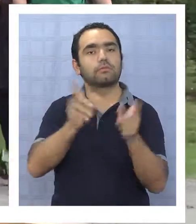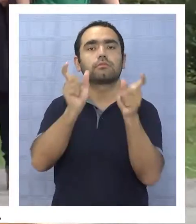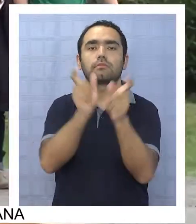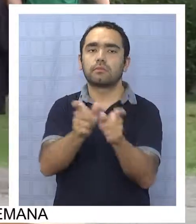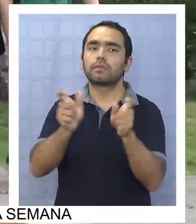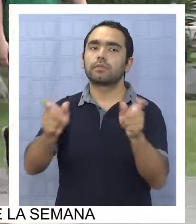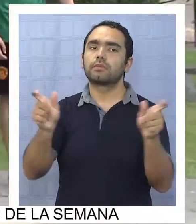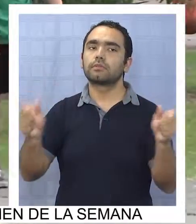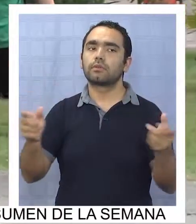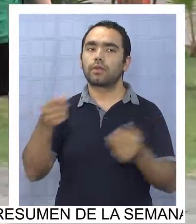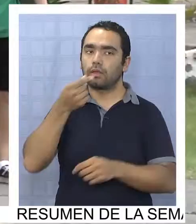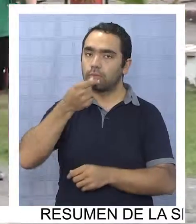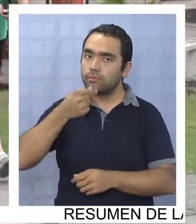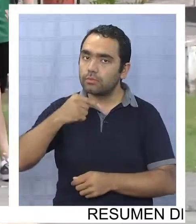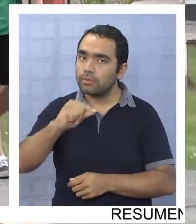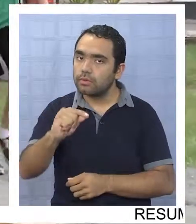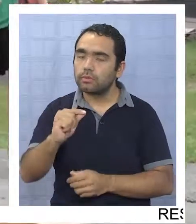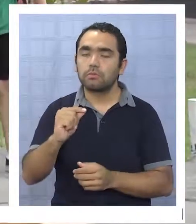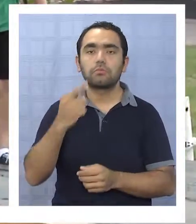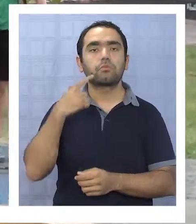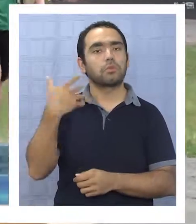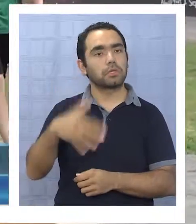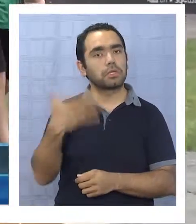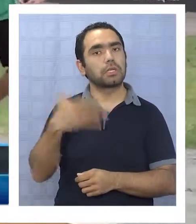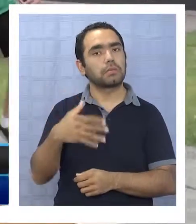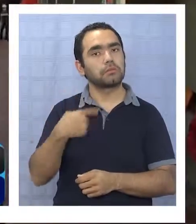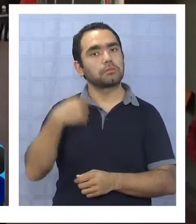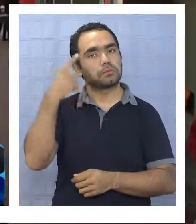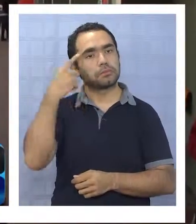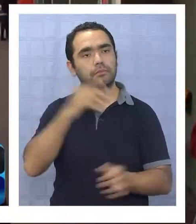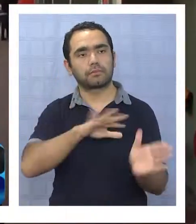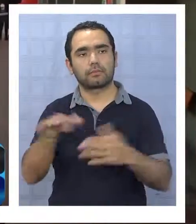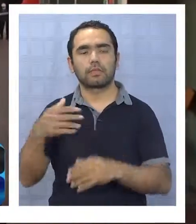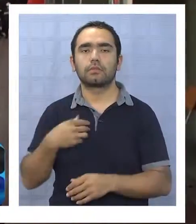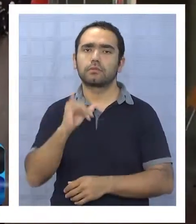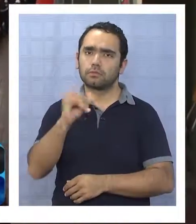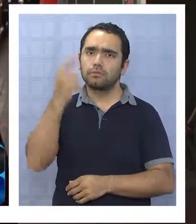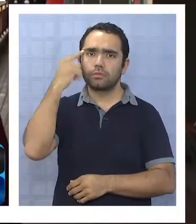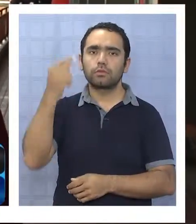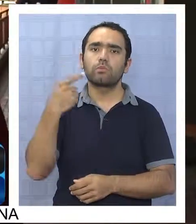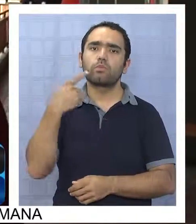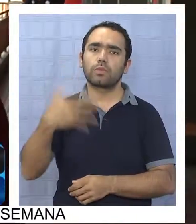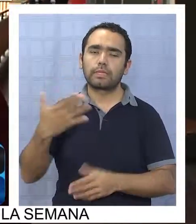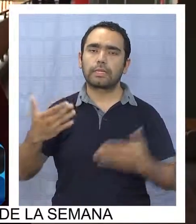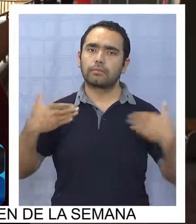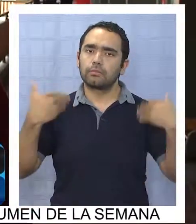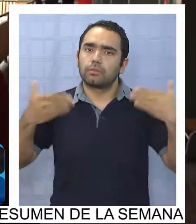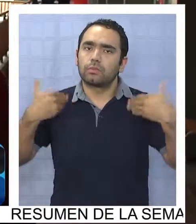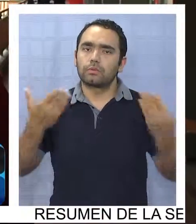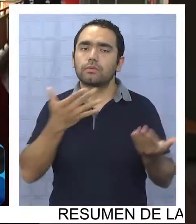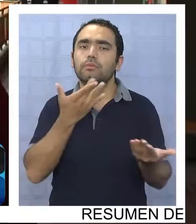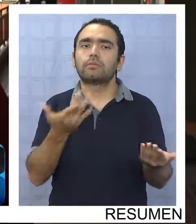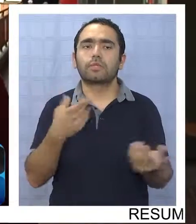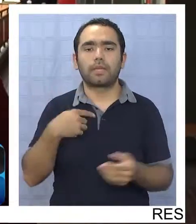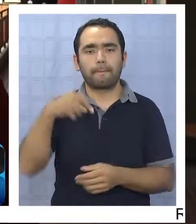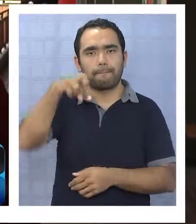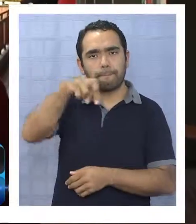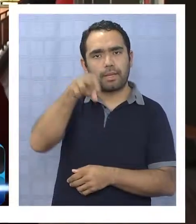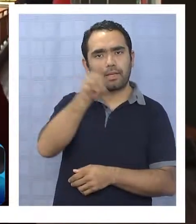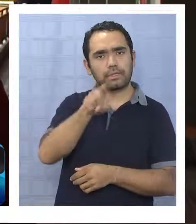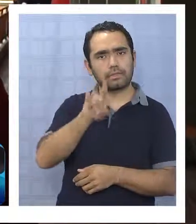indiferentes a quienes se aprontan a dar la PSU. Yo creo que debería existir la misma motivación porque también la PSU te da como un